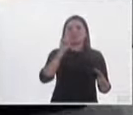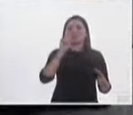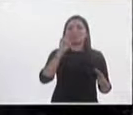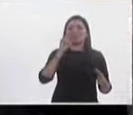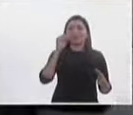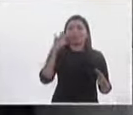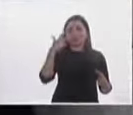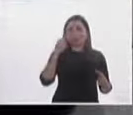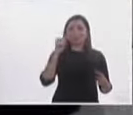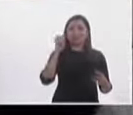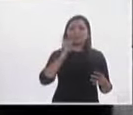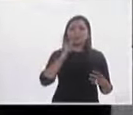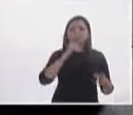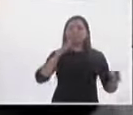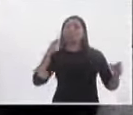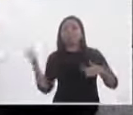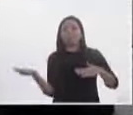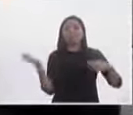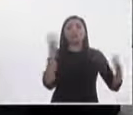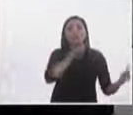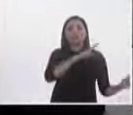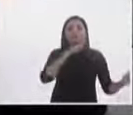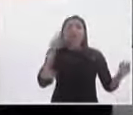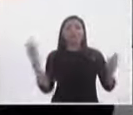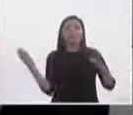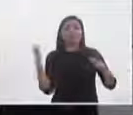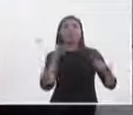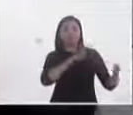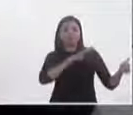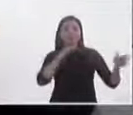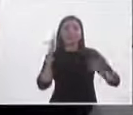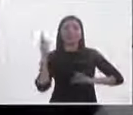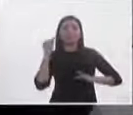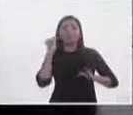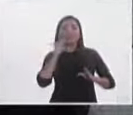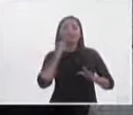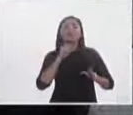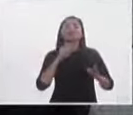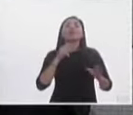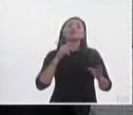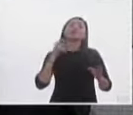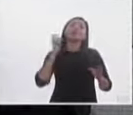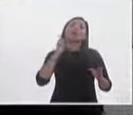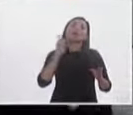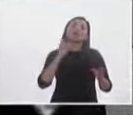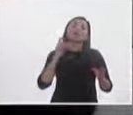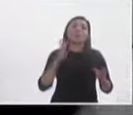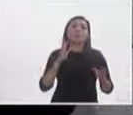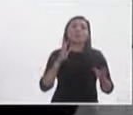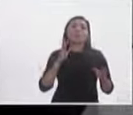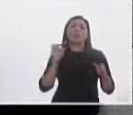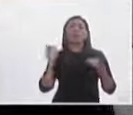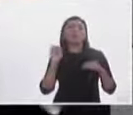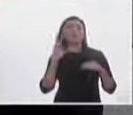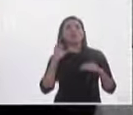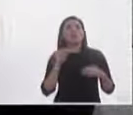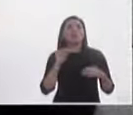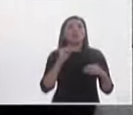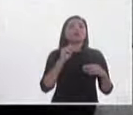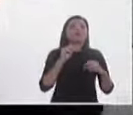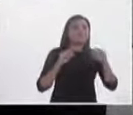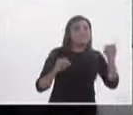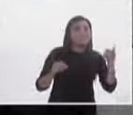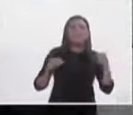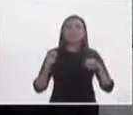donde ha ido de un lado para otro y ahí vemos una población más activa políticamente hablando o sancionando con su voto o premiando